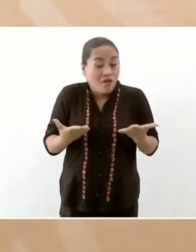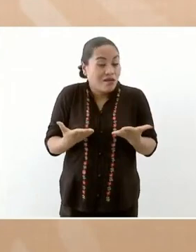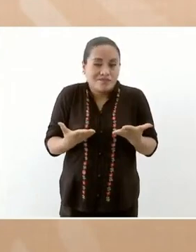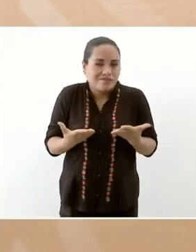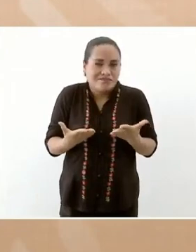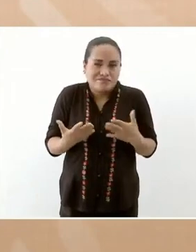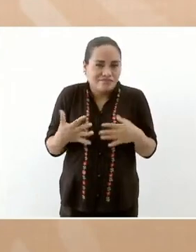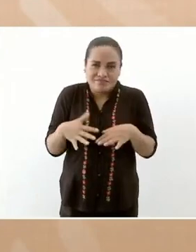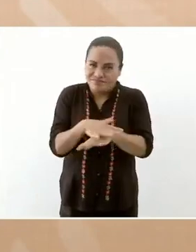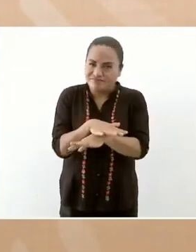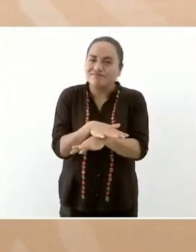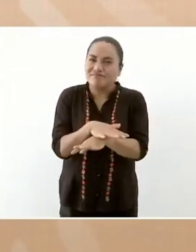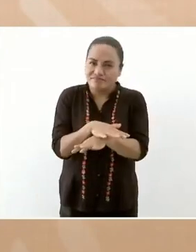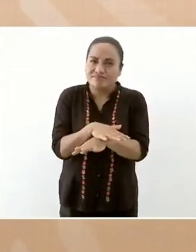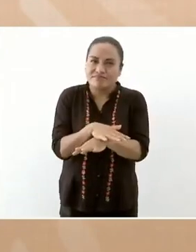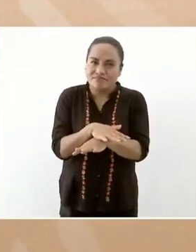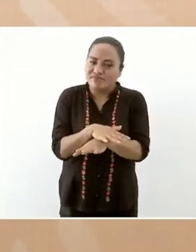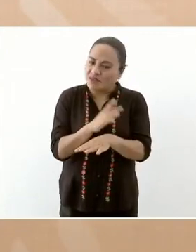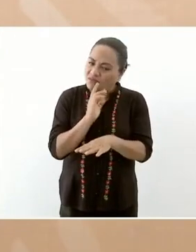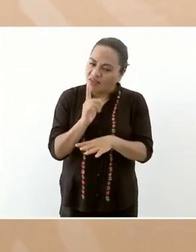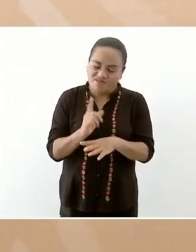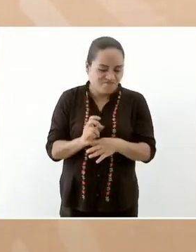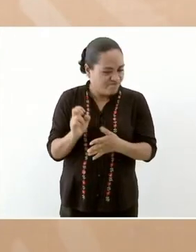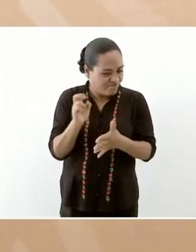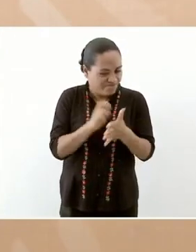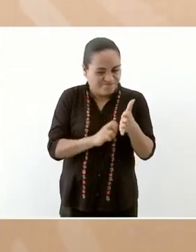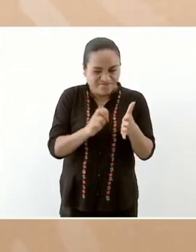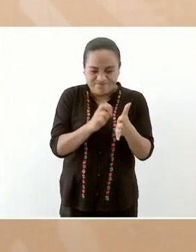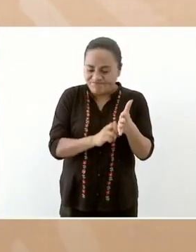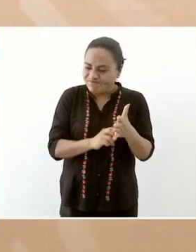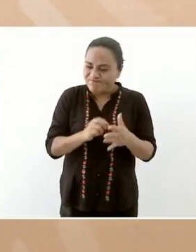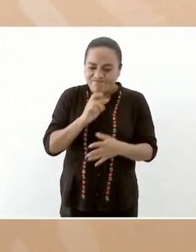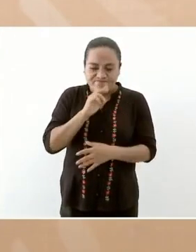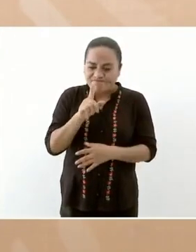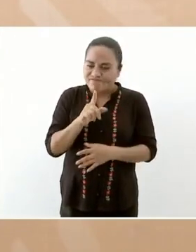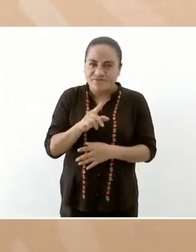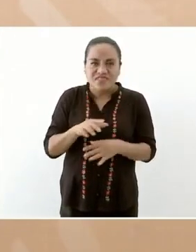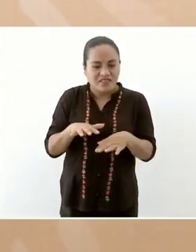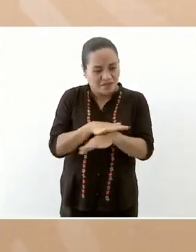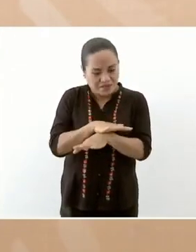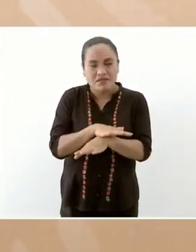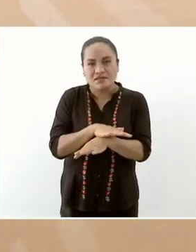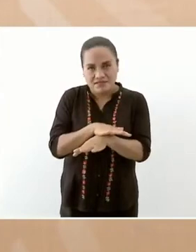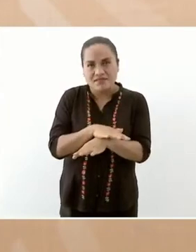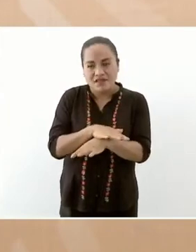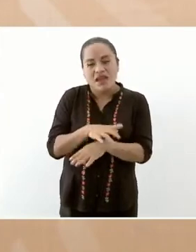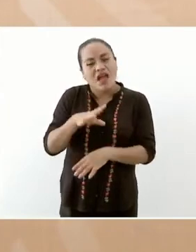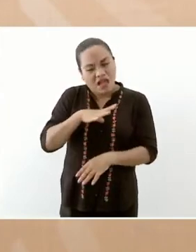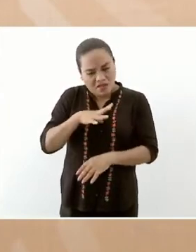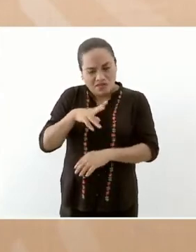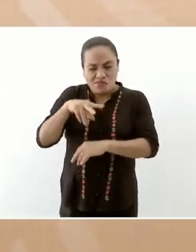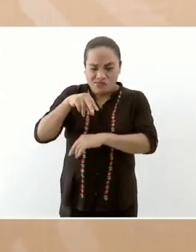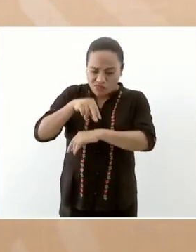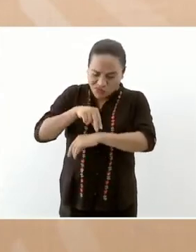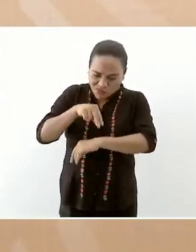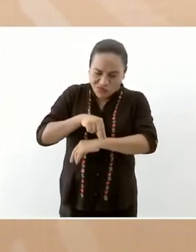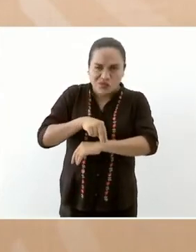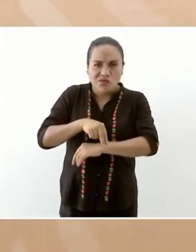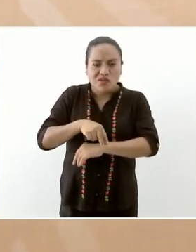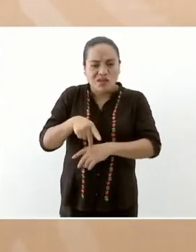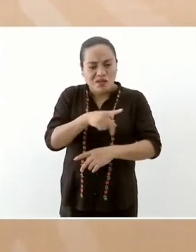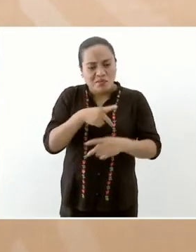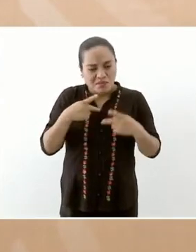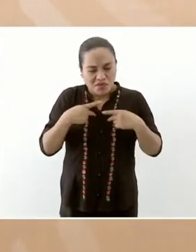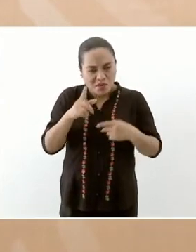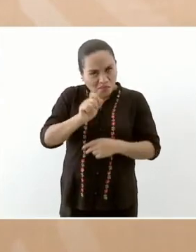y va a funcionar muy bien entonces vamos a tener médicos vamos a tener especialistas vamos